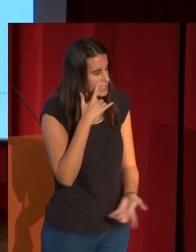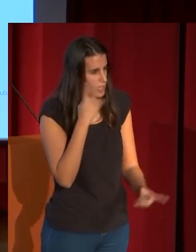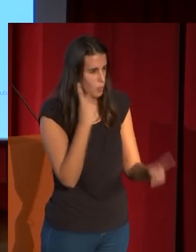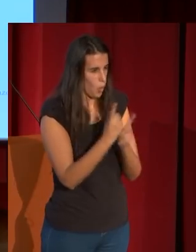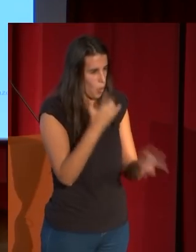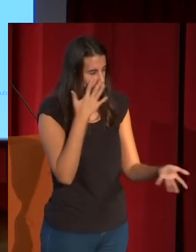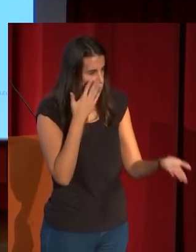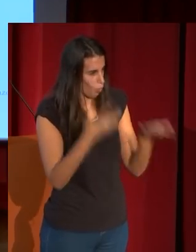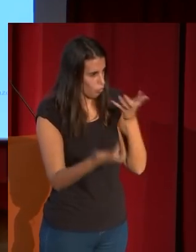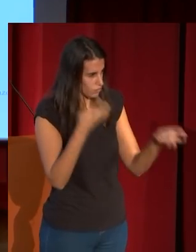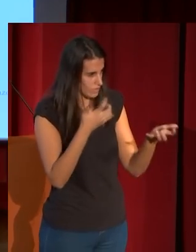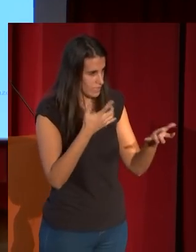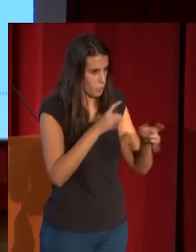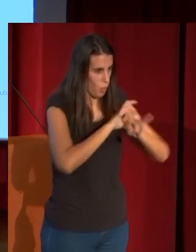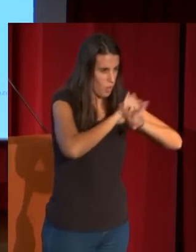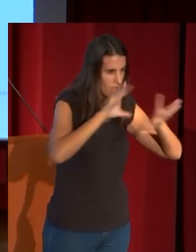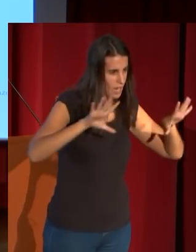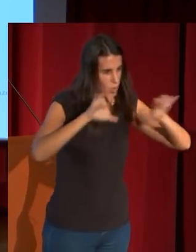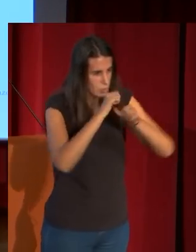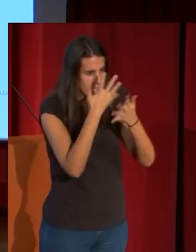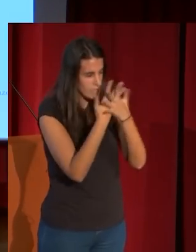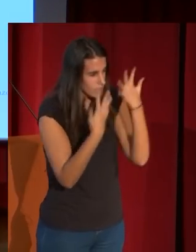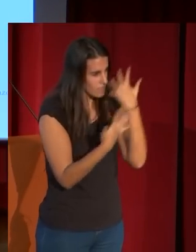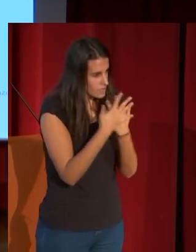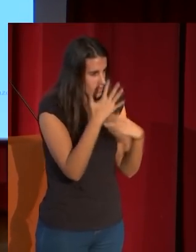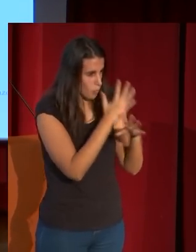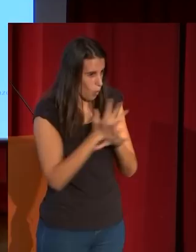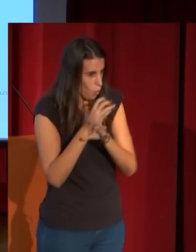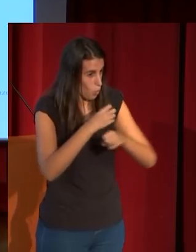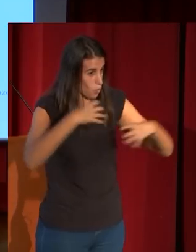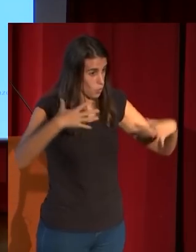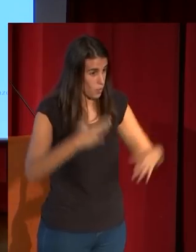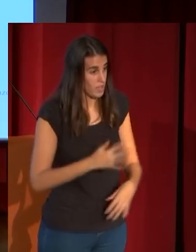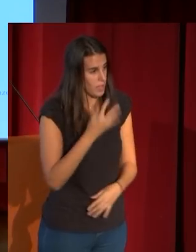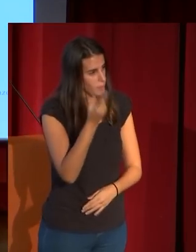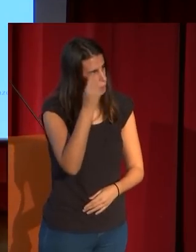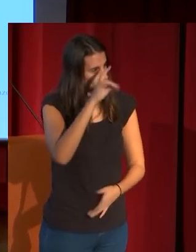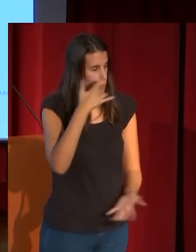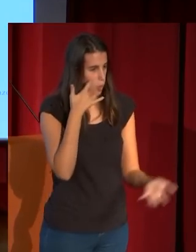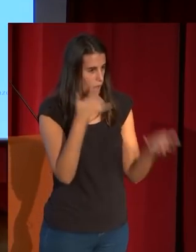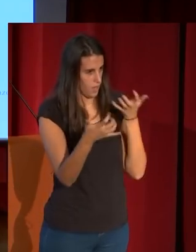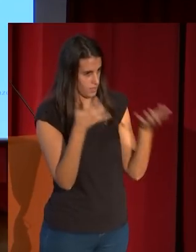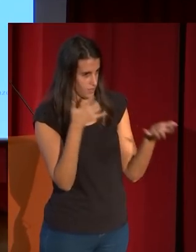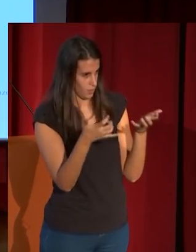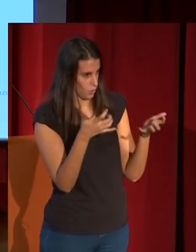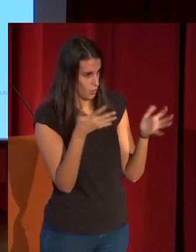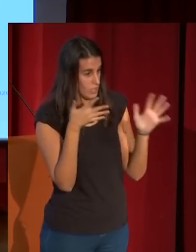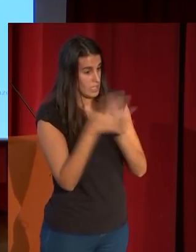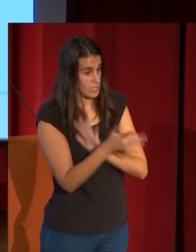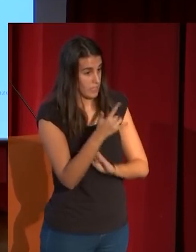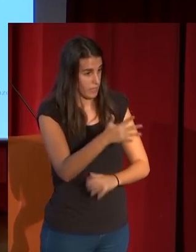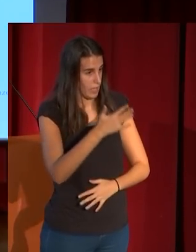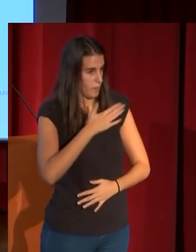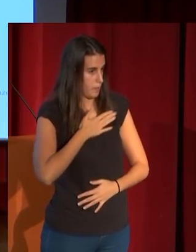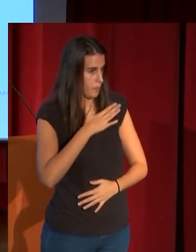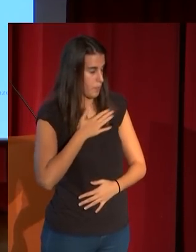entre los tonos claros y los oscuros y agrega, por tanto, un plus de artisticidad, bien que ya propio